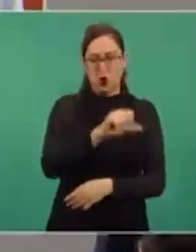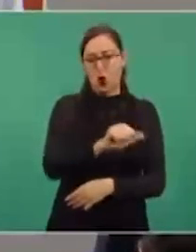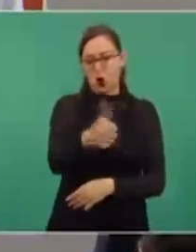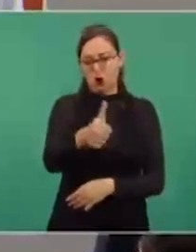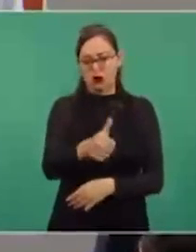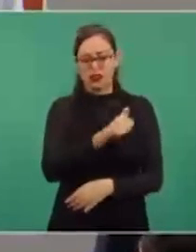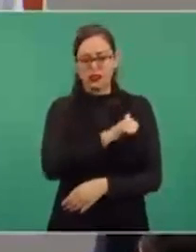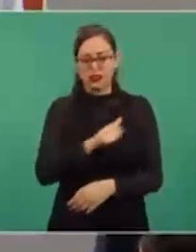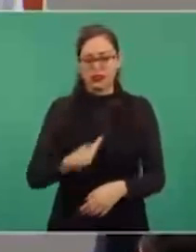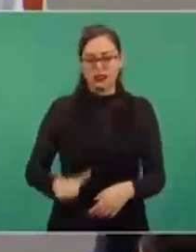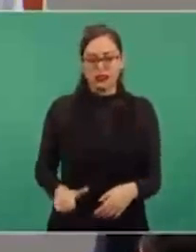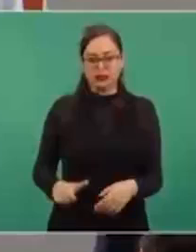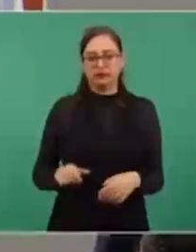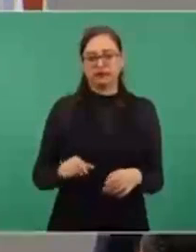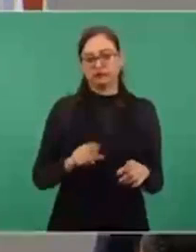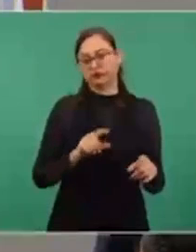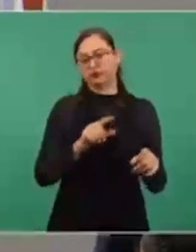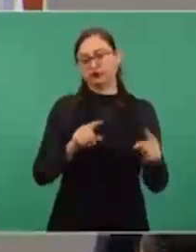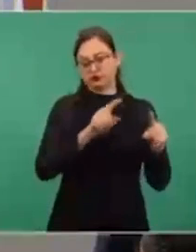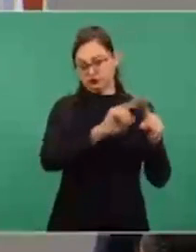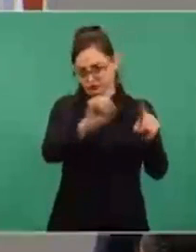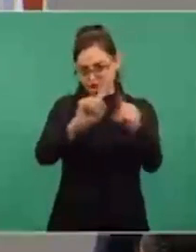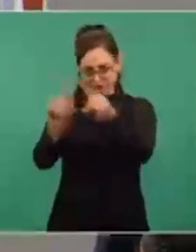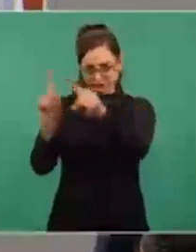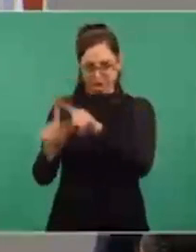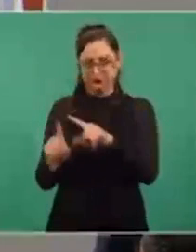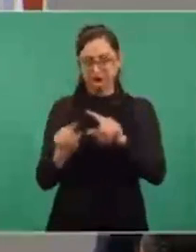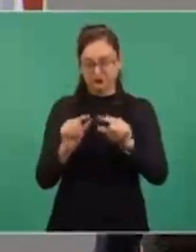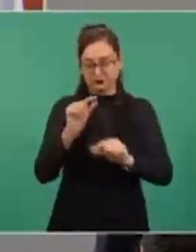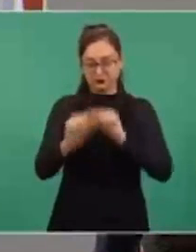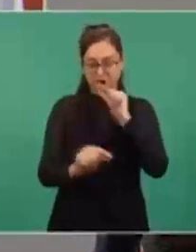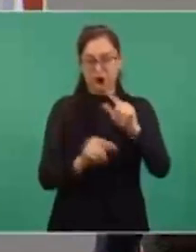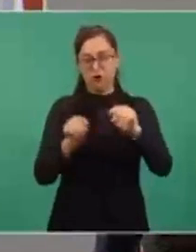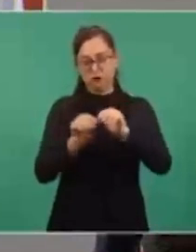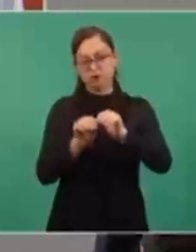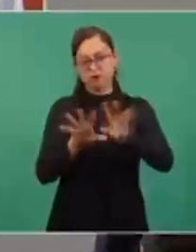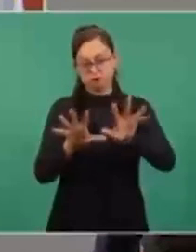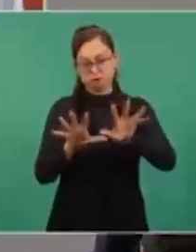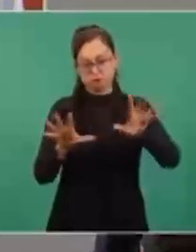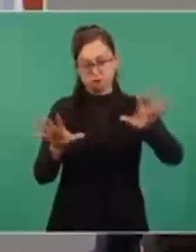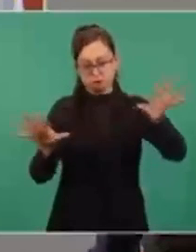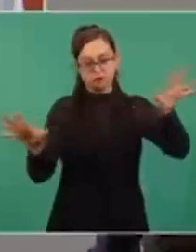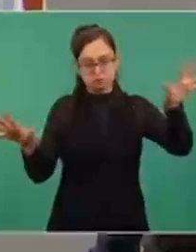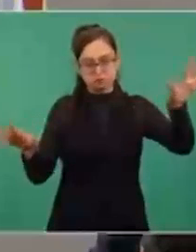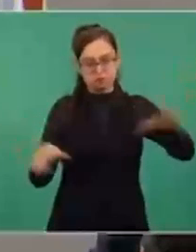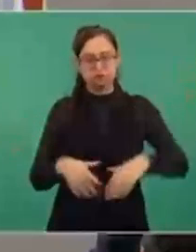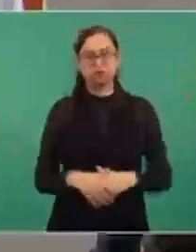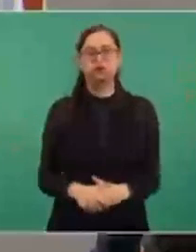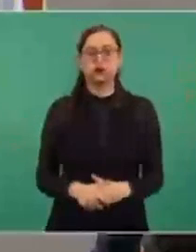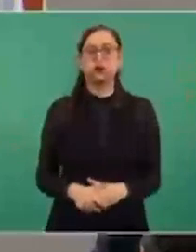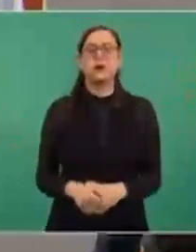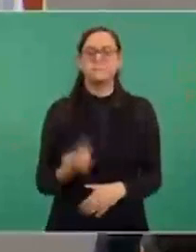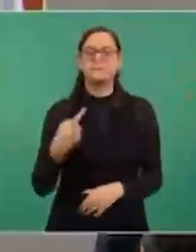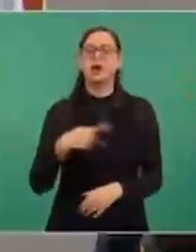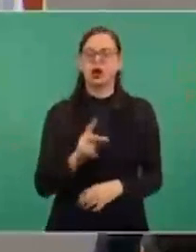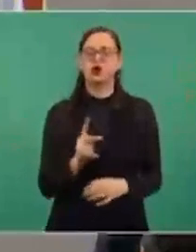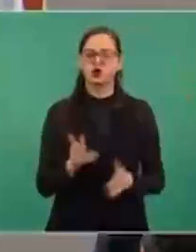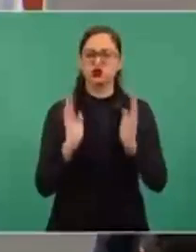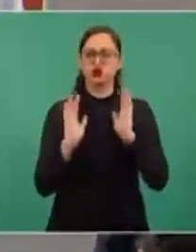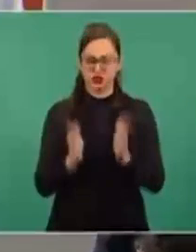delegaciones de la Ciudad de México, que se va a ir ampliando poco a poco, pero ya hay más